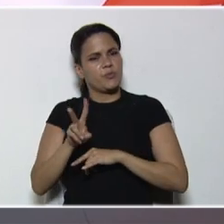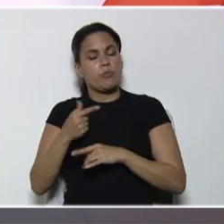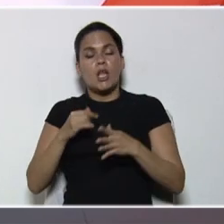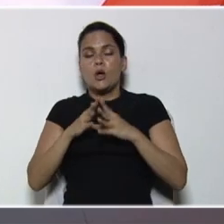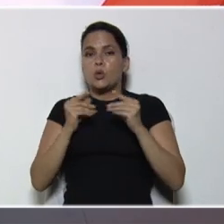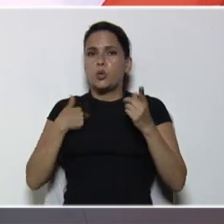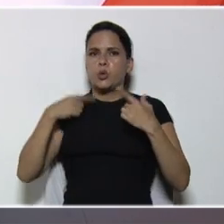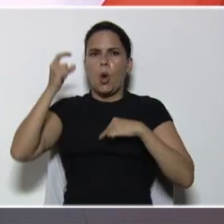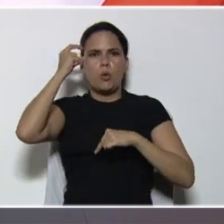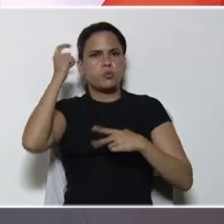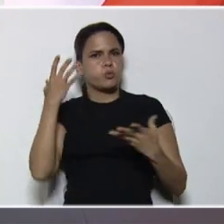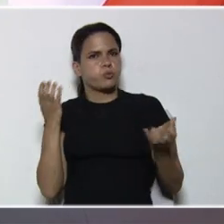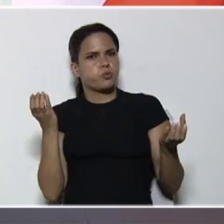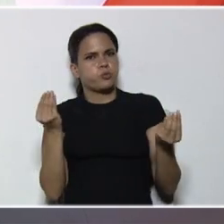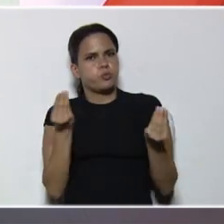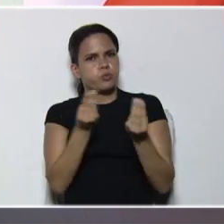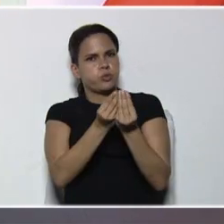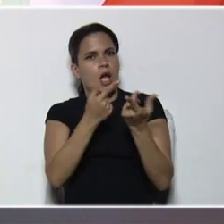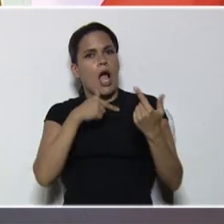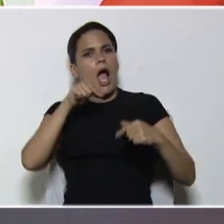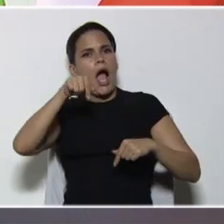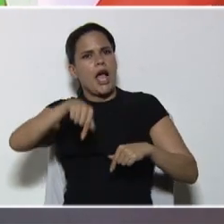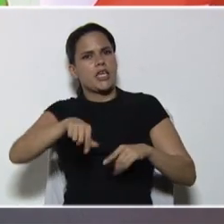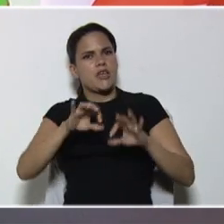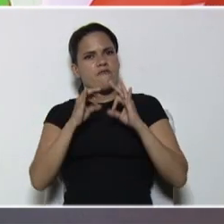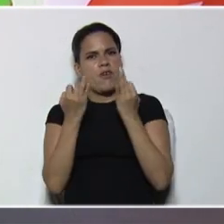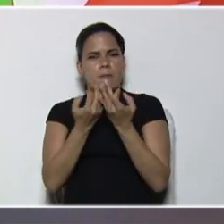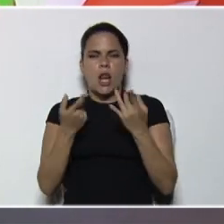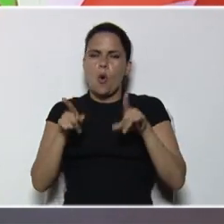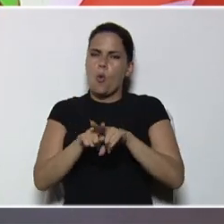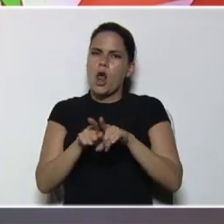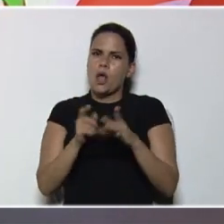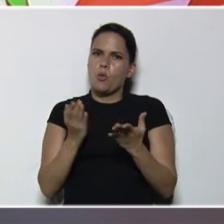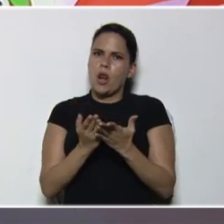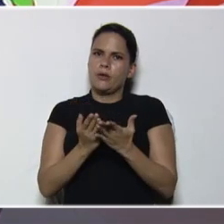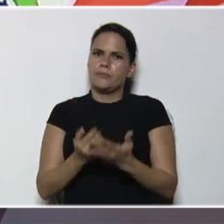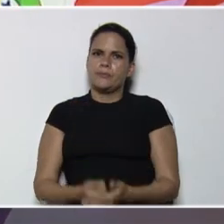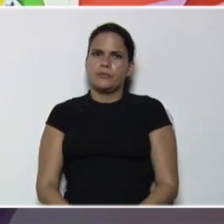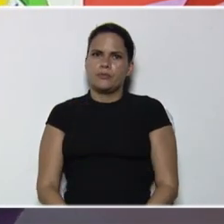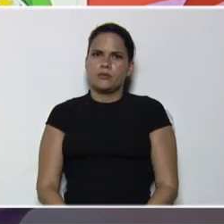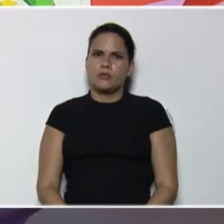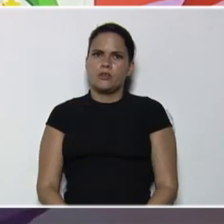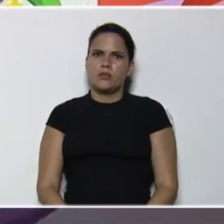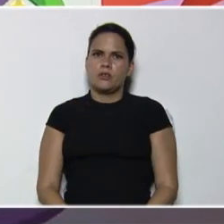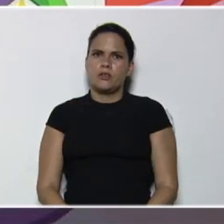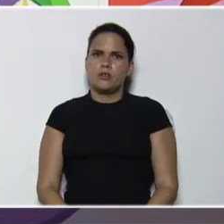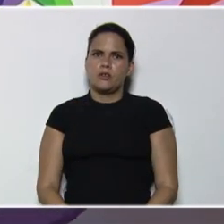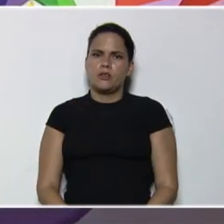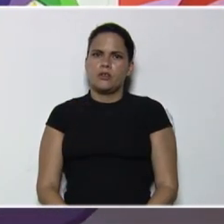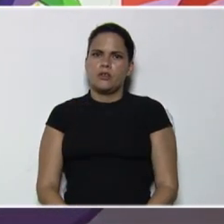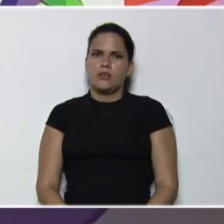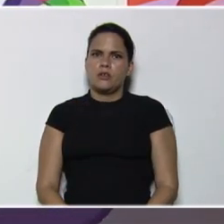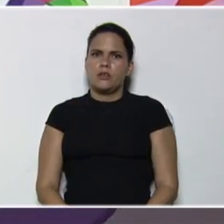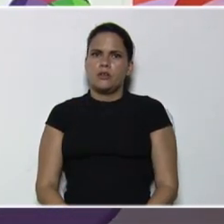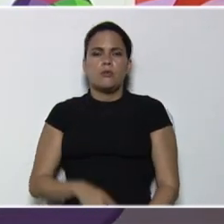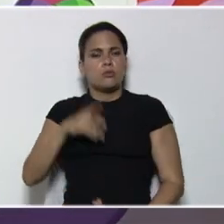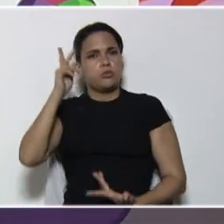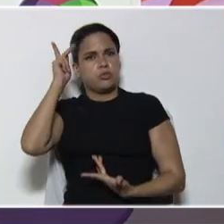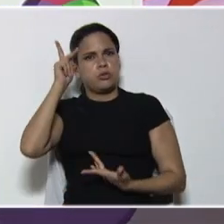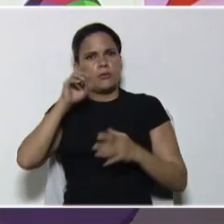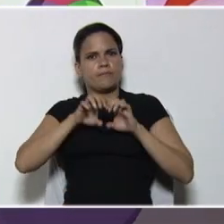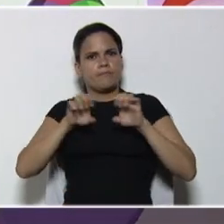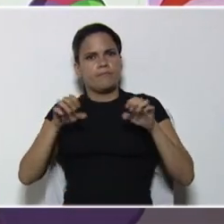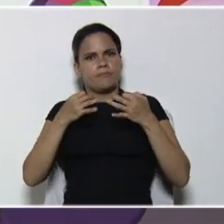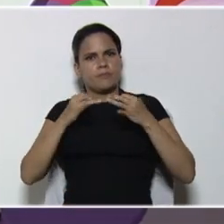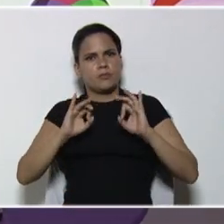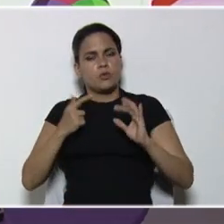que día a día, nos acompaña, en su programa educativo, Cada Familia, una escuela. Mi nombre es, Elisetti de Gubella, hoy voy a